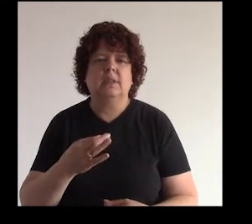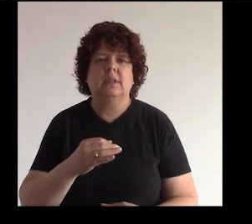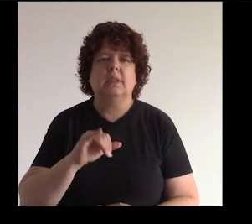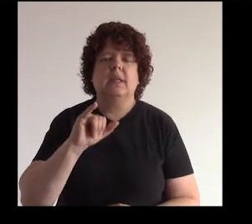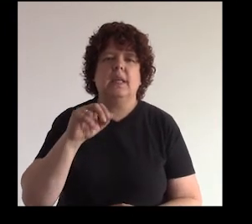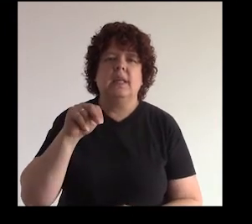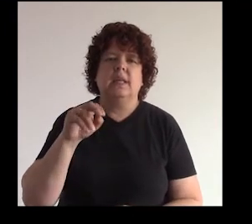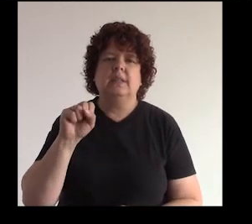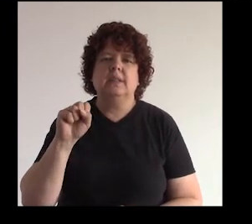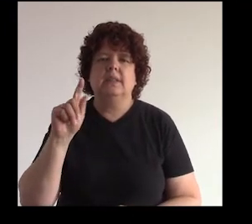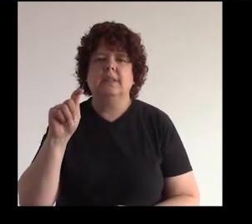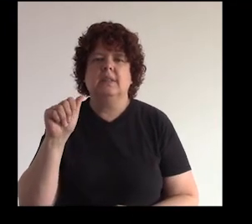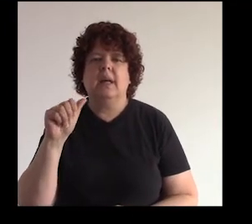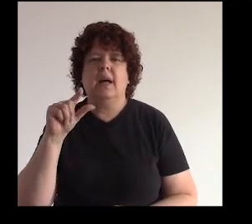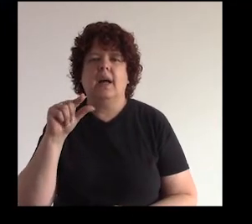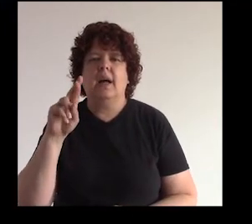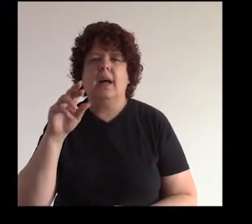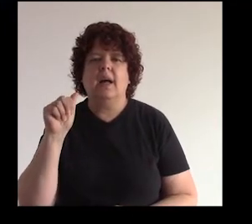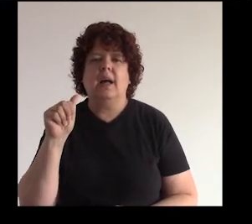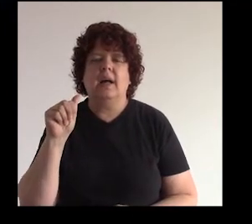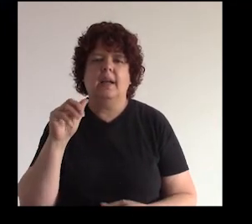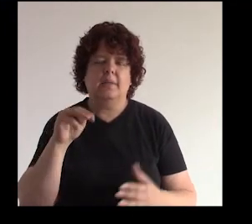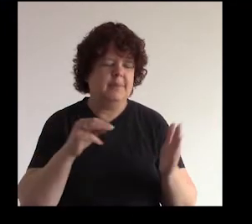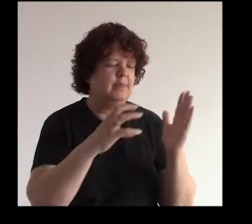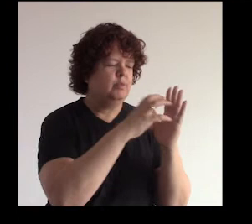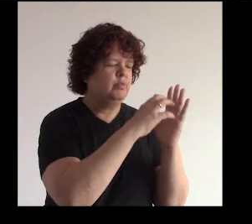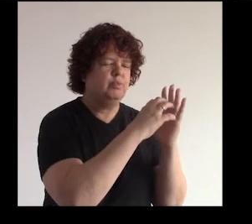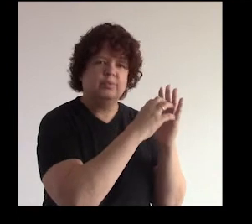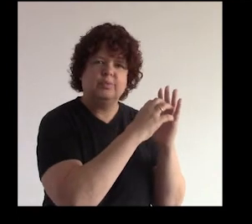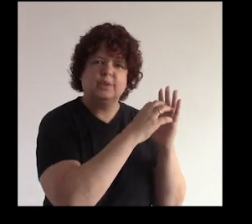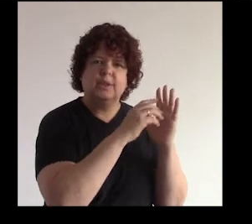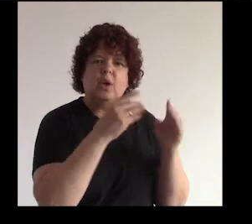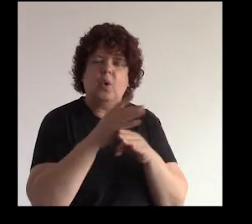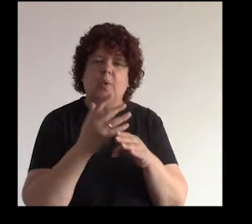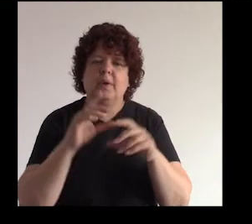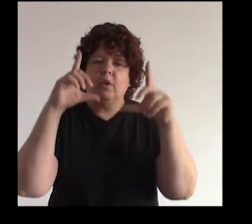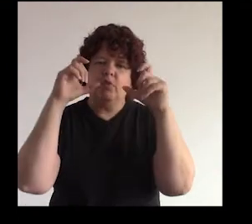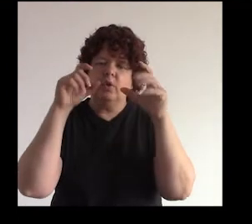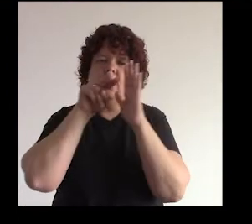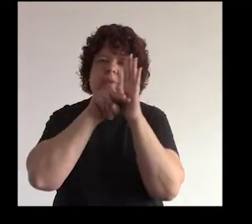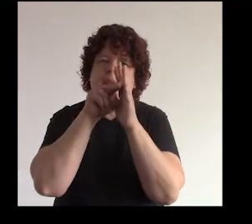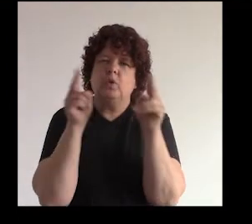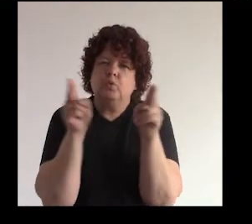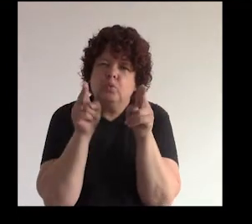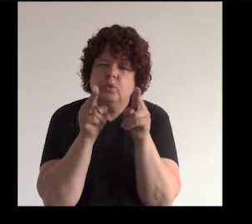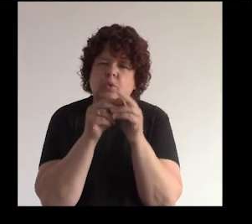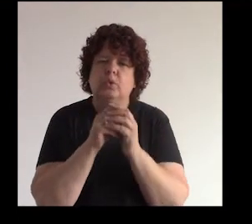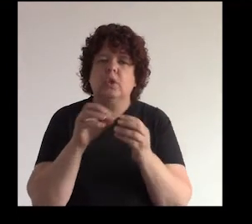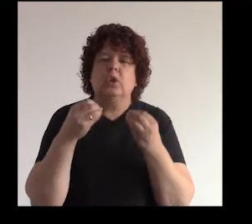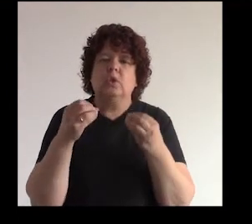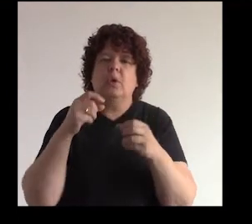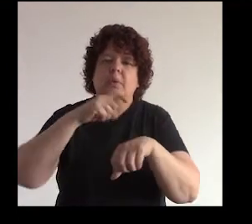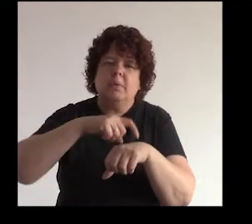interesante que se llama instagram en instagram las personas lo que hacen es comparten fotografías y videos cortos